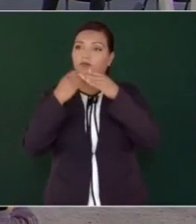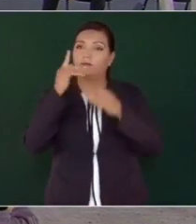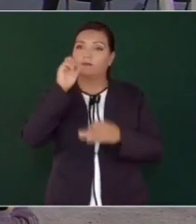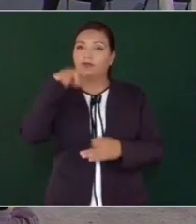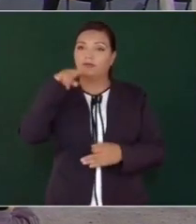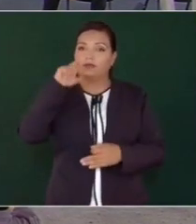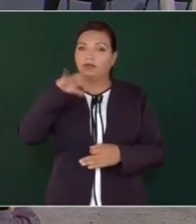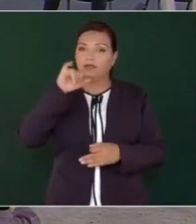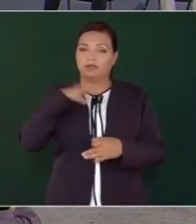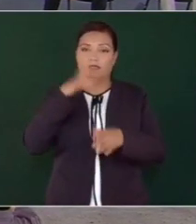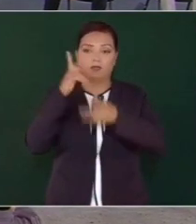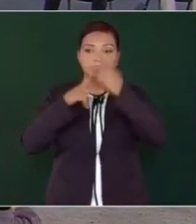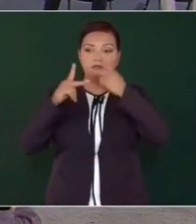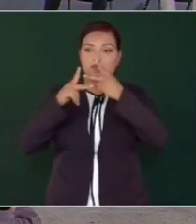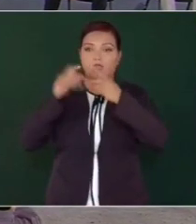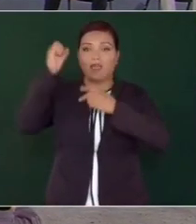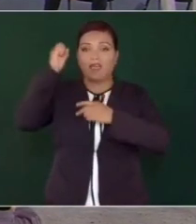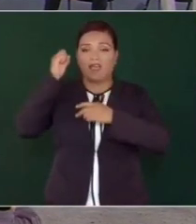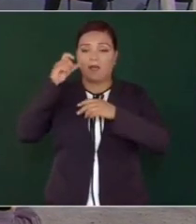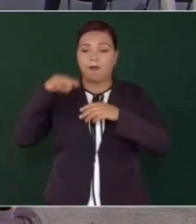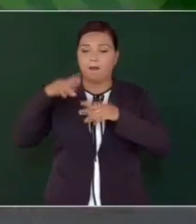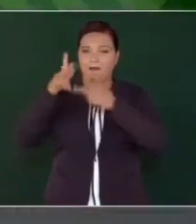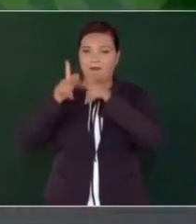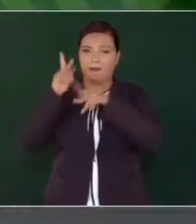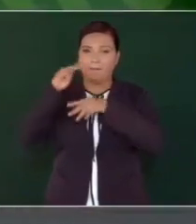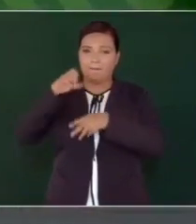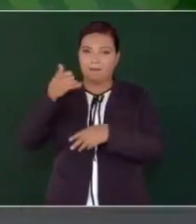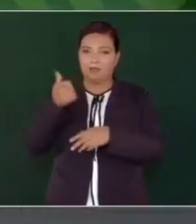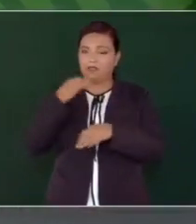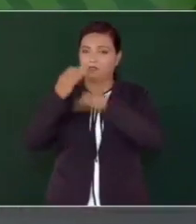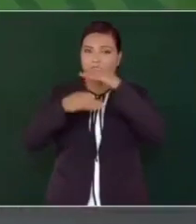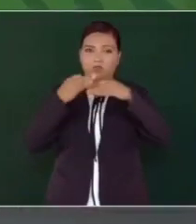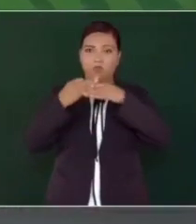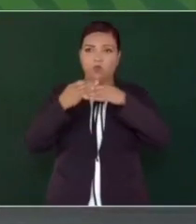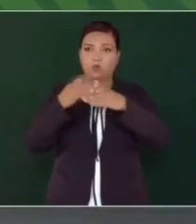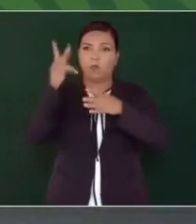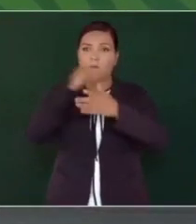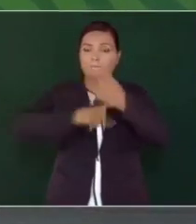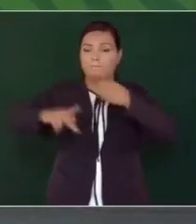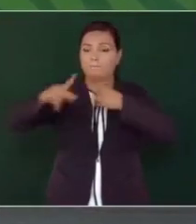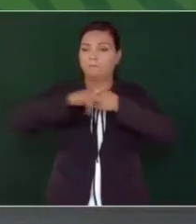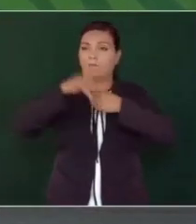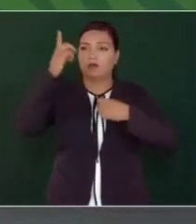aquí viene el Tren Maya, todo de la Nación. Era esto.